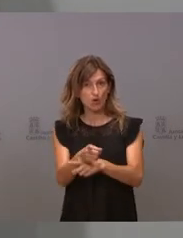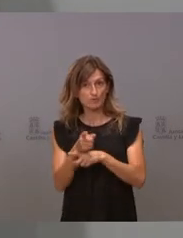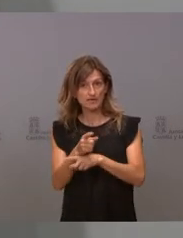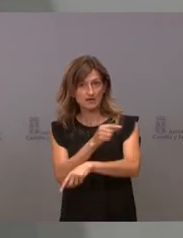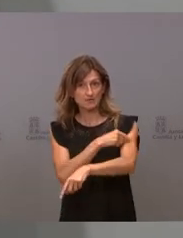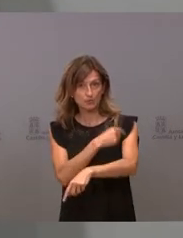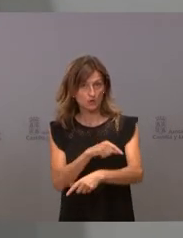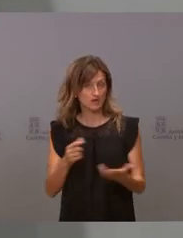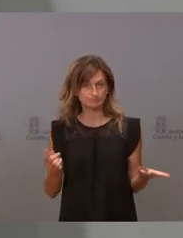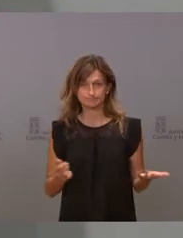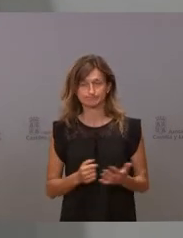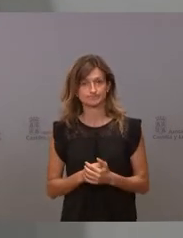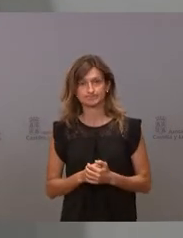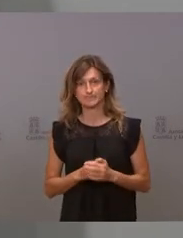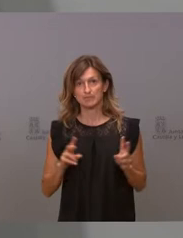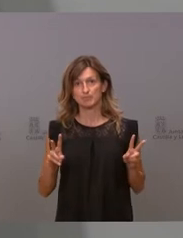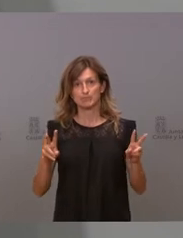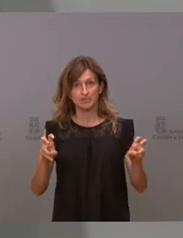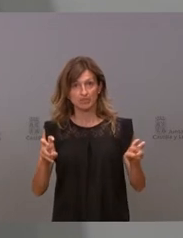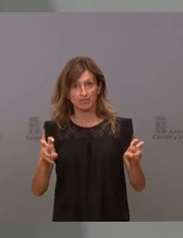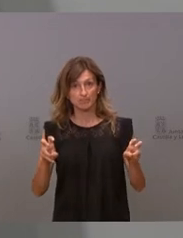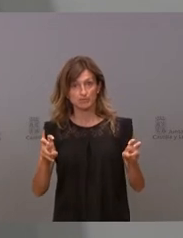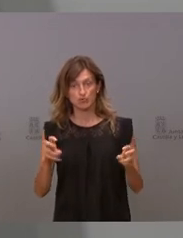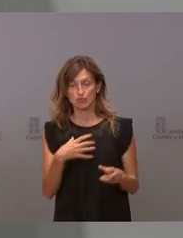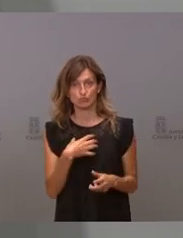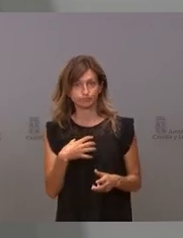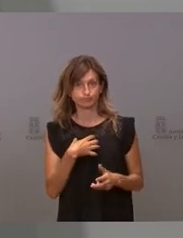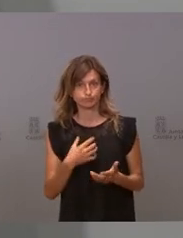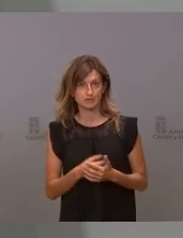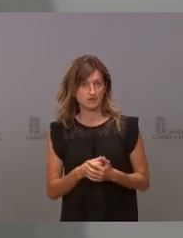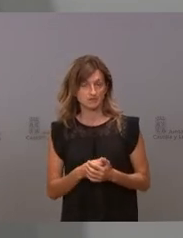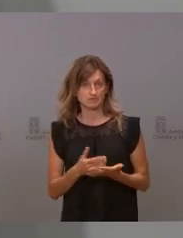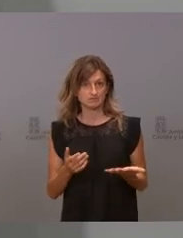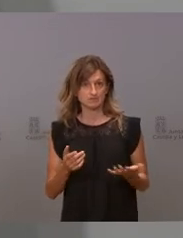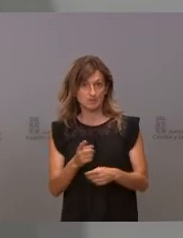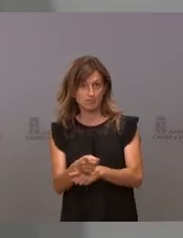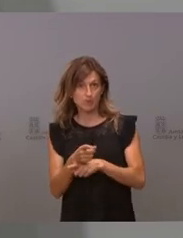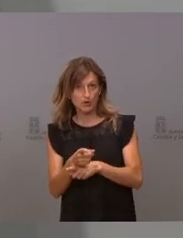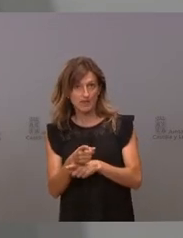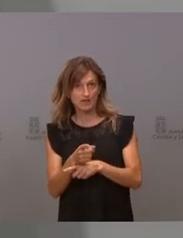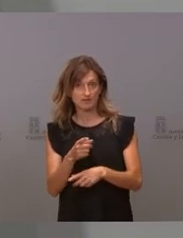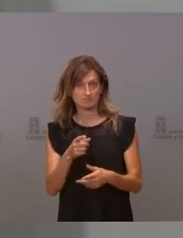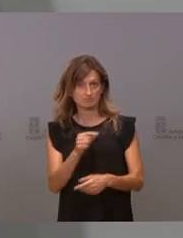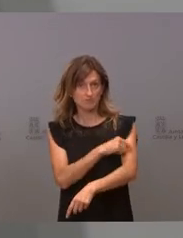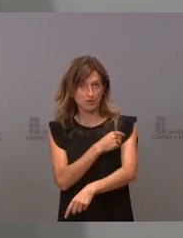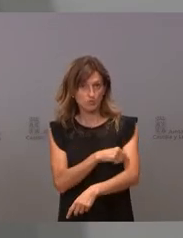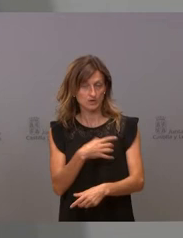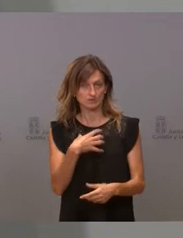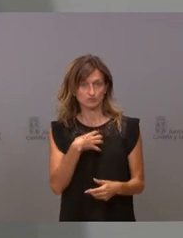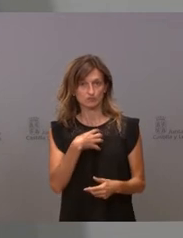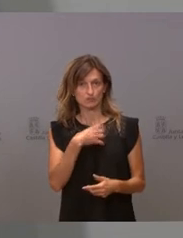en principio, no es posible imponer esa obligación desde